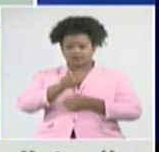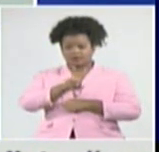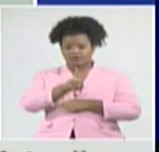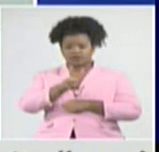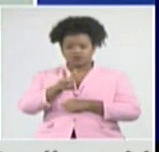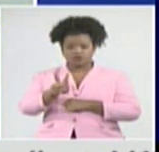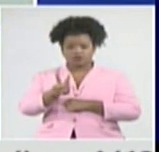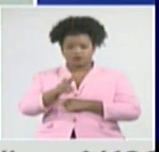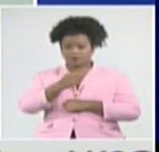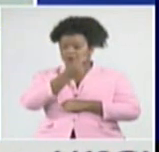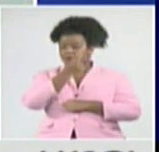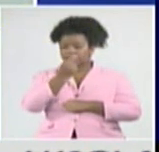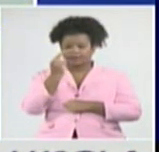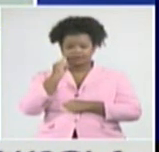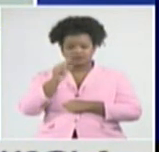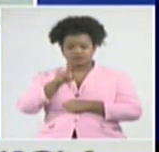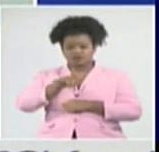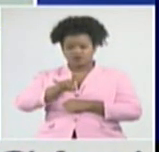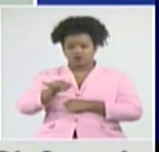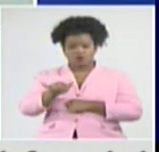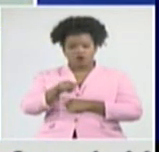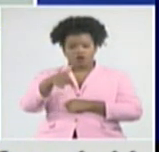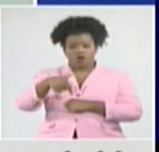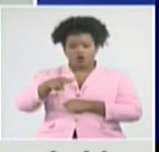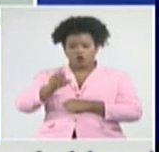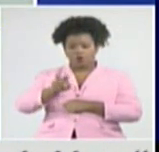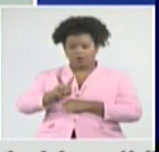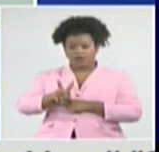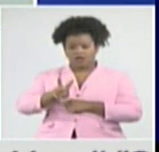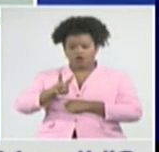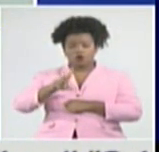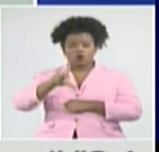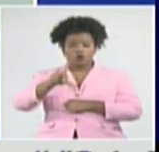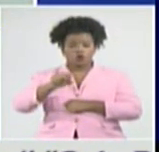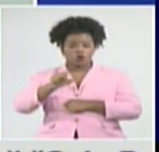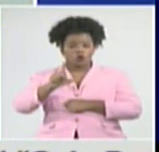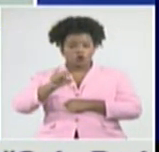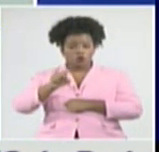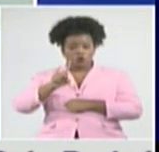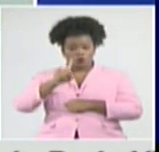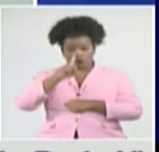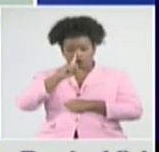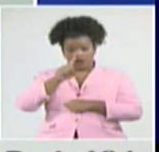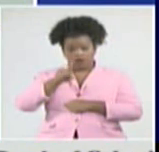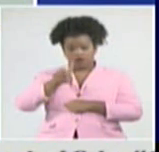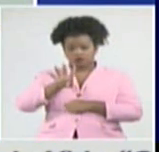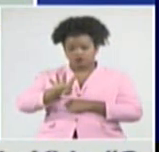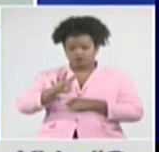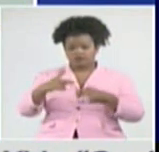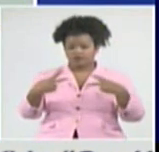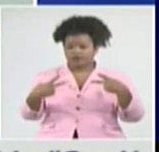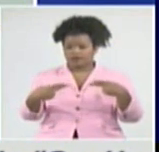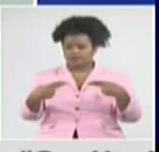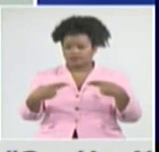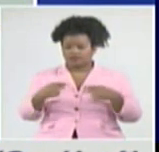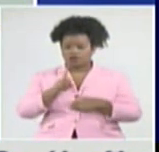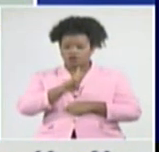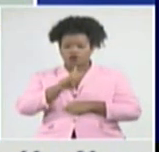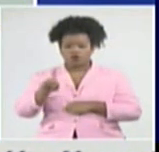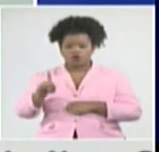Martí 19, al igual que Jovellanos, Colón 14, Cárdenas 11 casos, Perico 10,